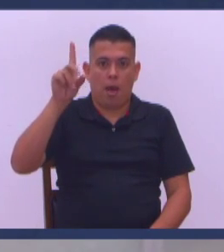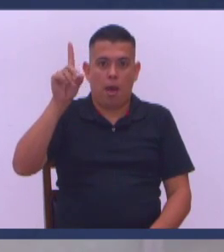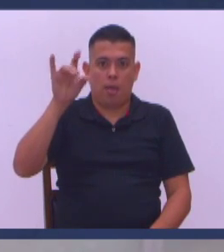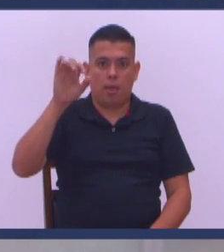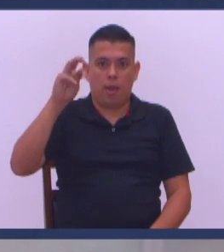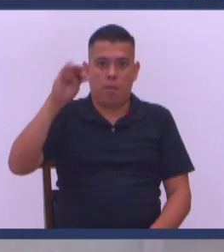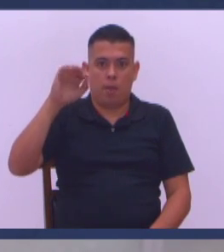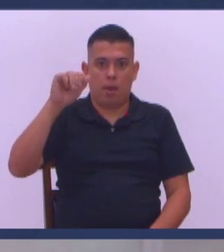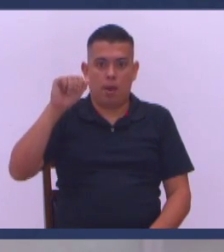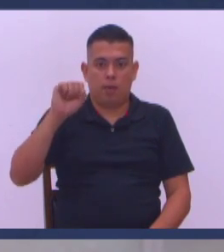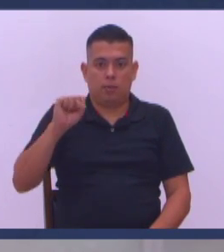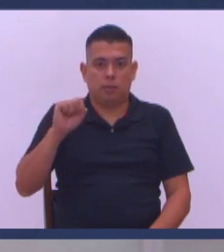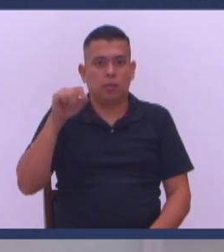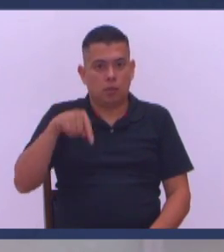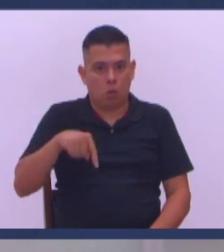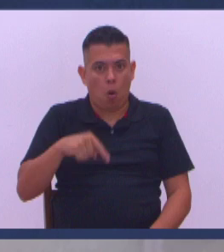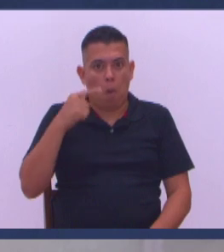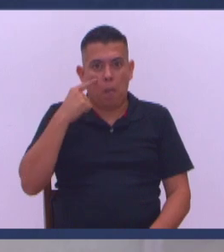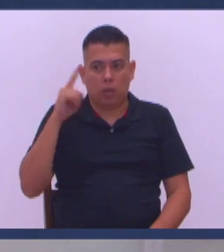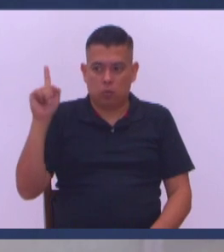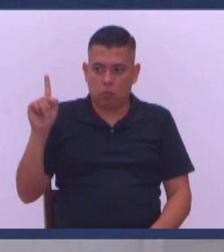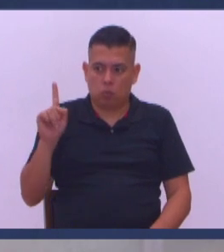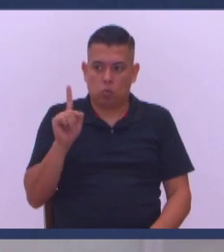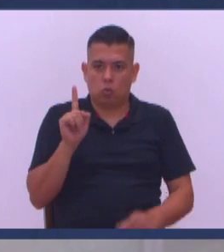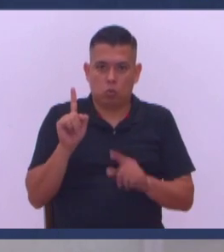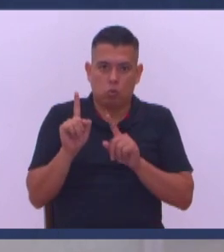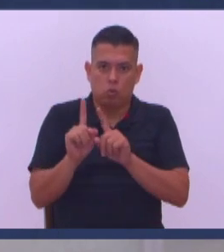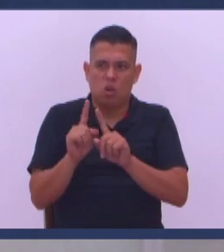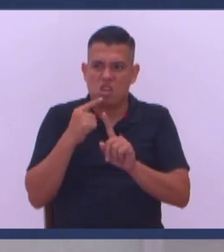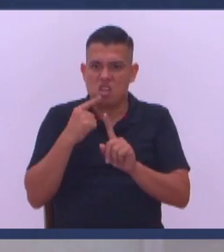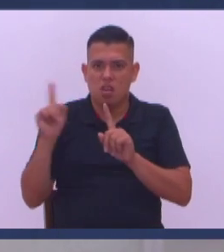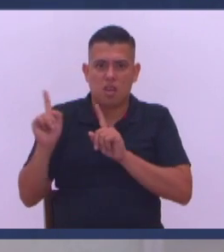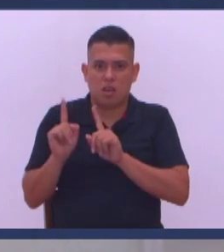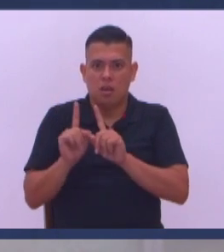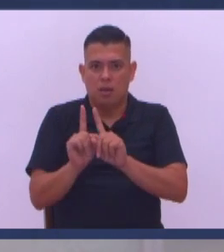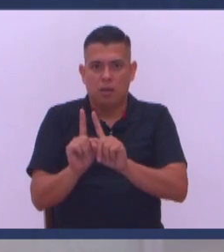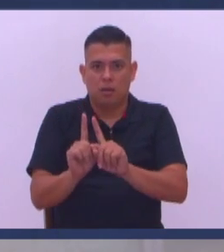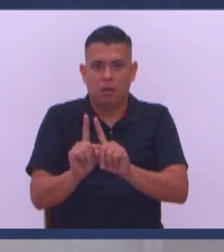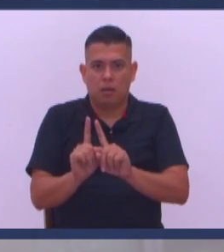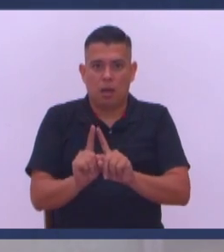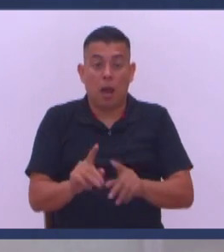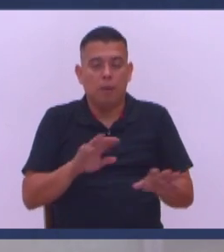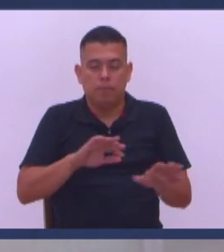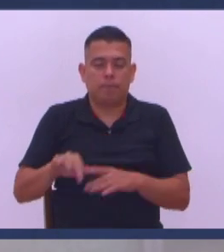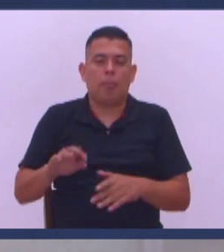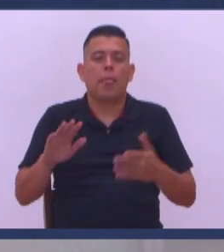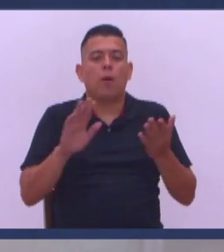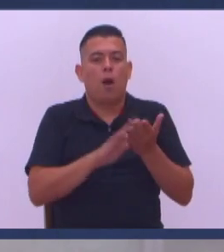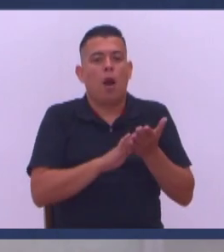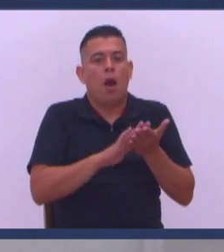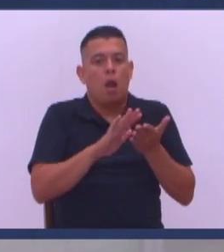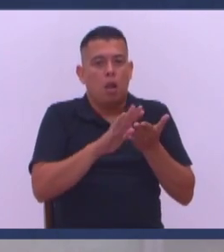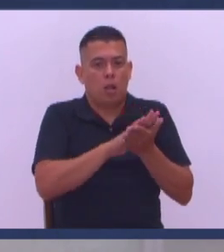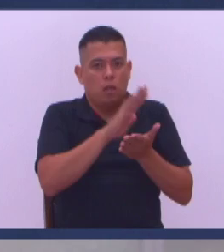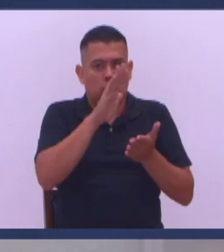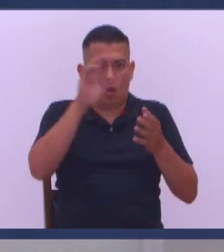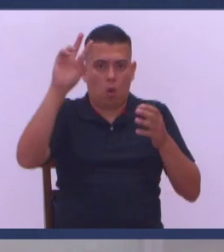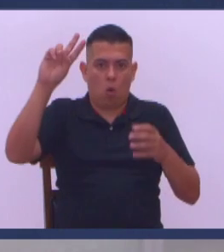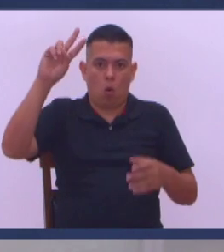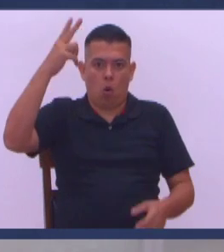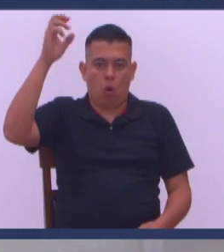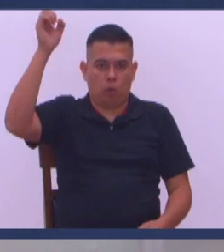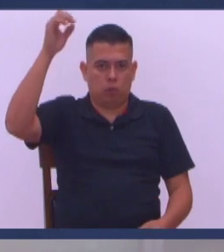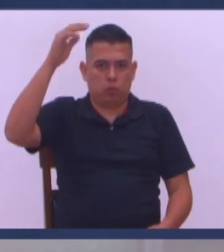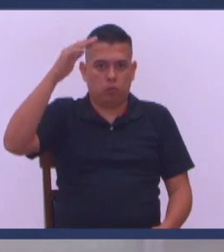Estamos caminando Lo voy a leer una vez más Bienaventurados Los pobres en espíritu Porque Dios es El reino de los cielos